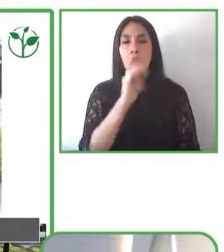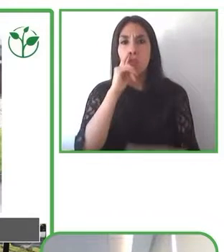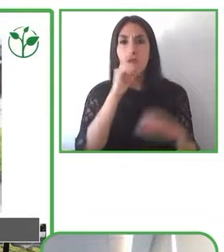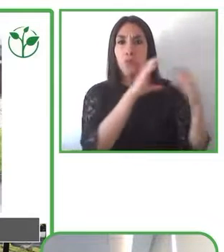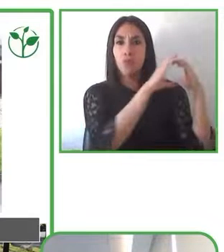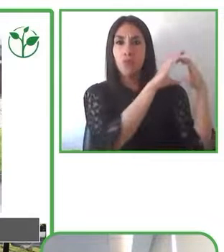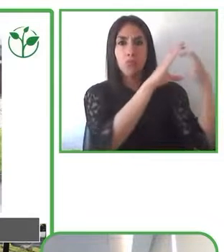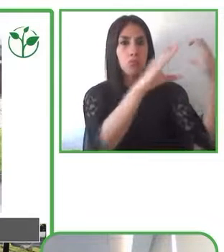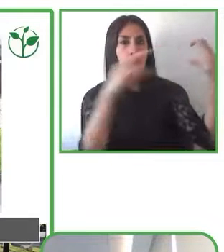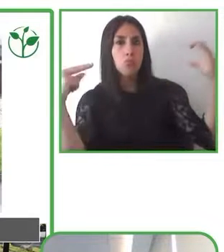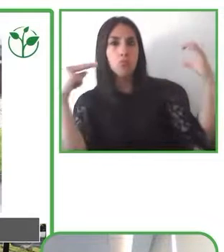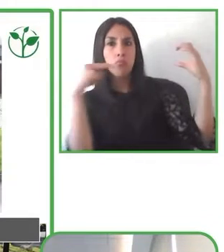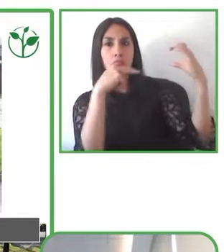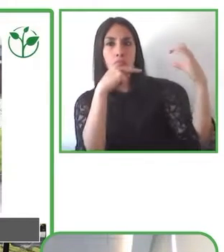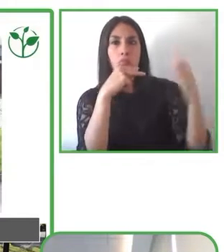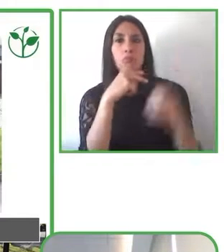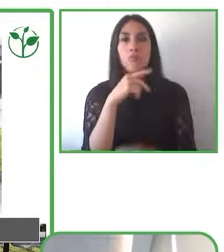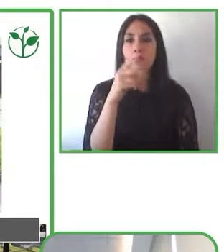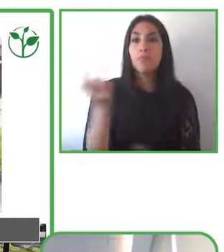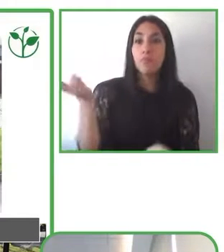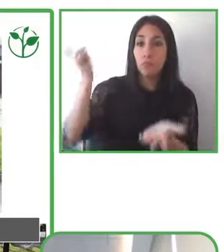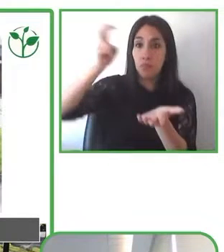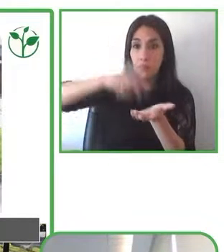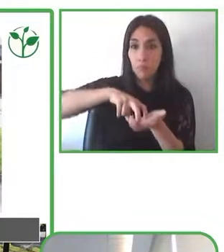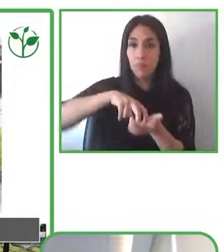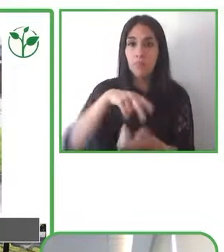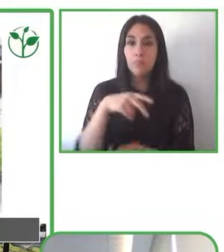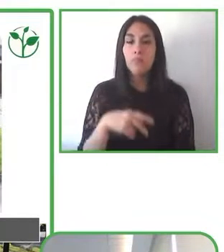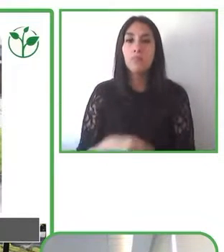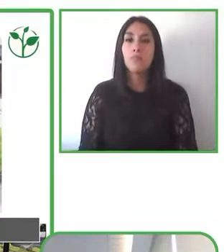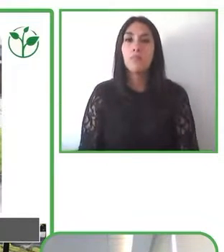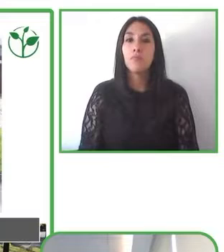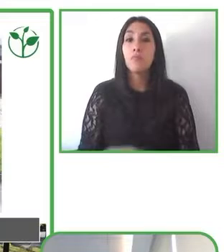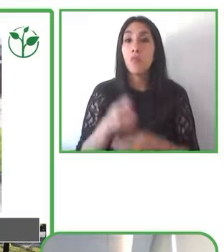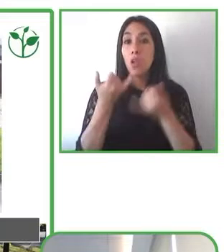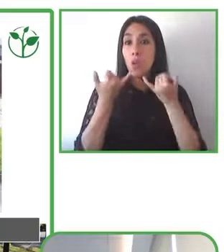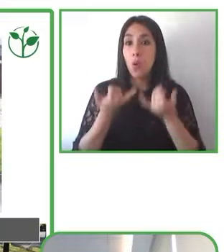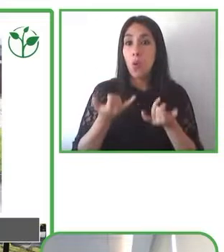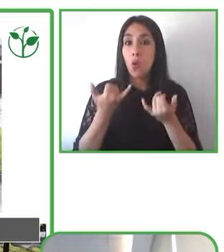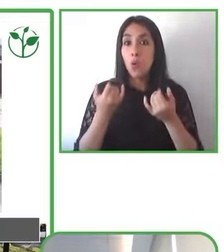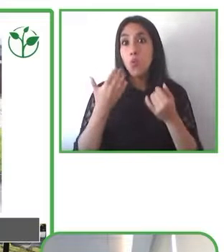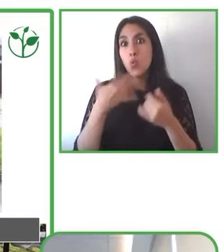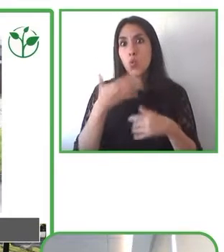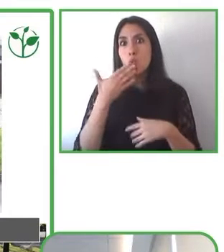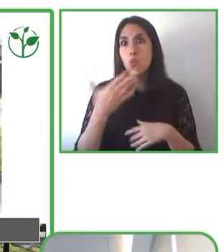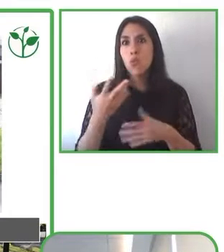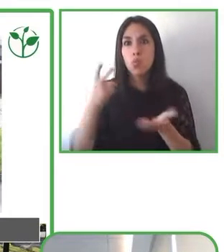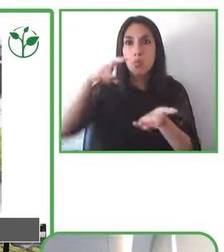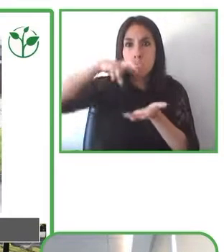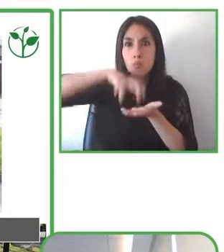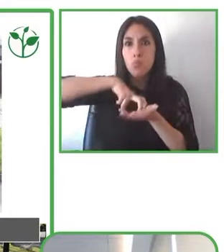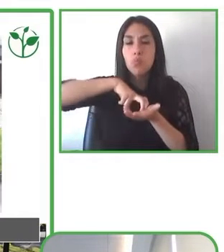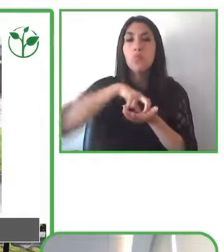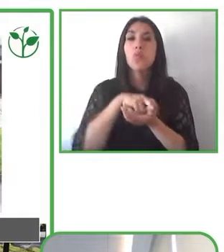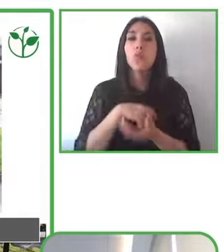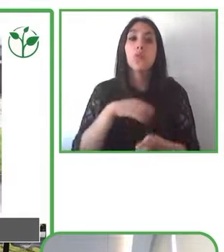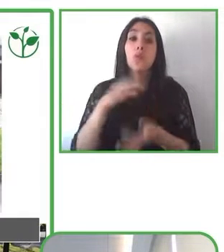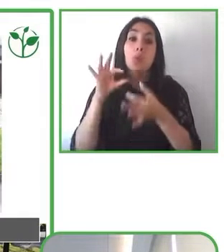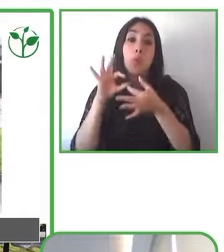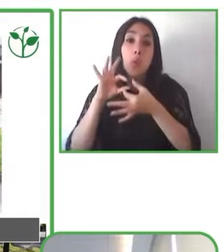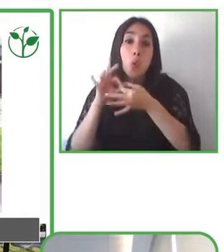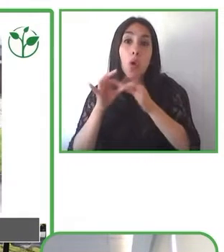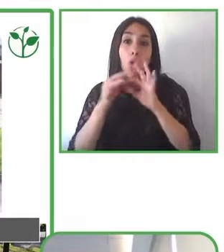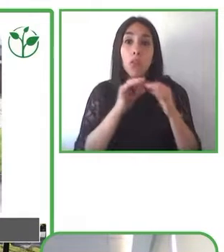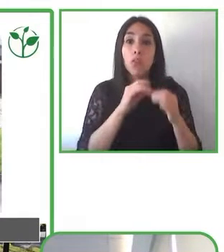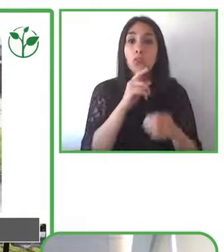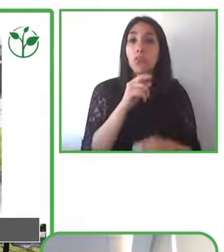Acá obviamente el paradero no sigue siendo una cadena en un transporte accesible el bus